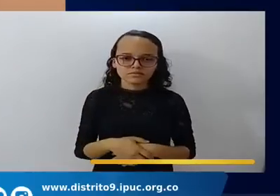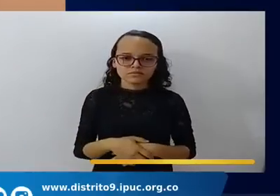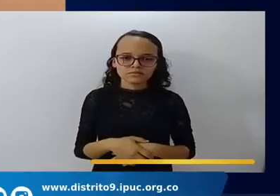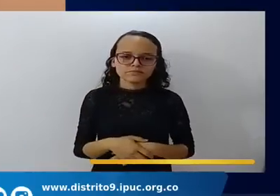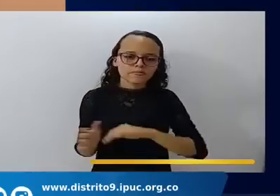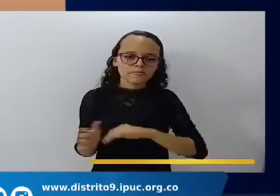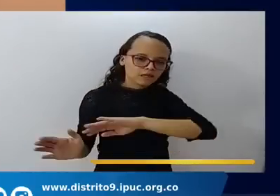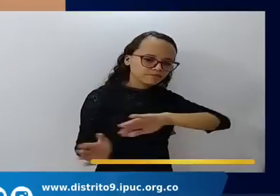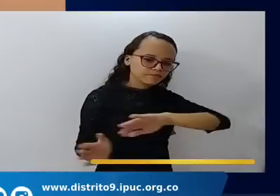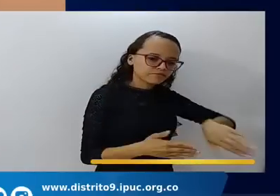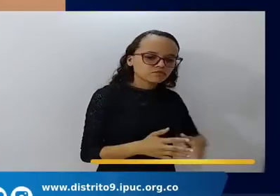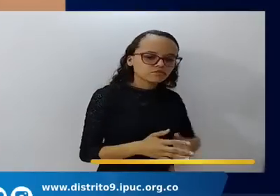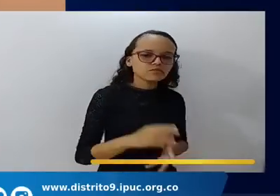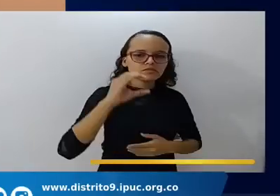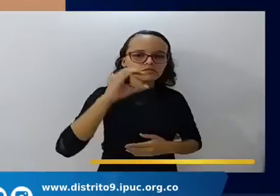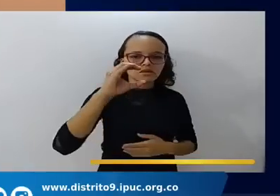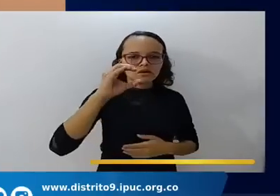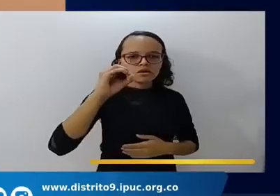Colosenses 3.1